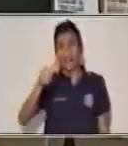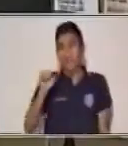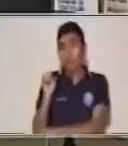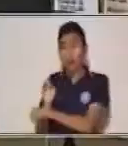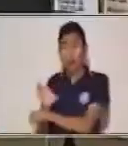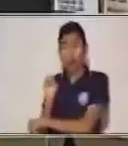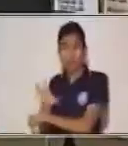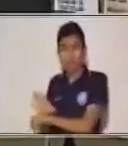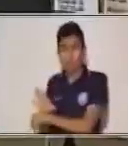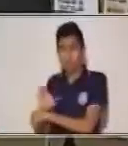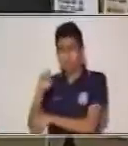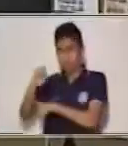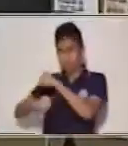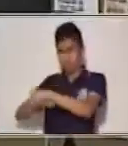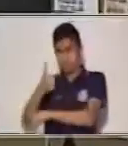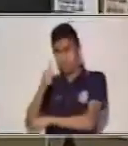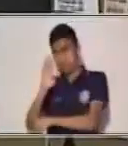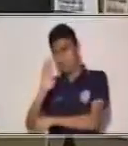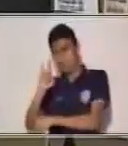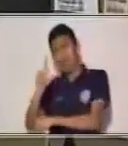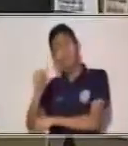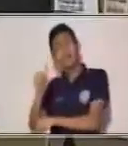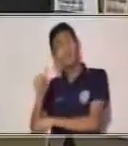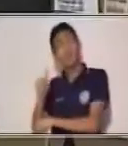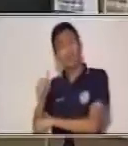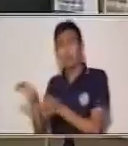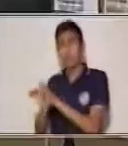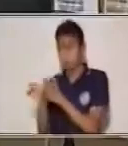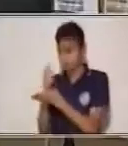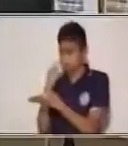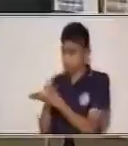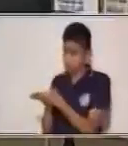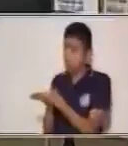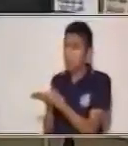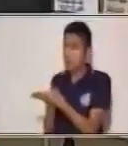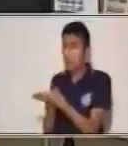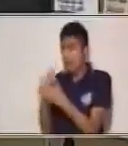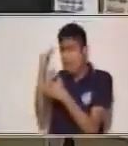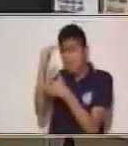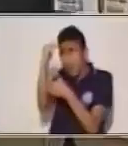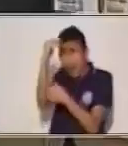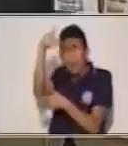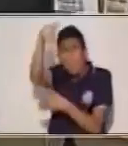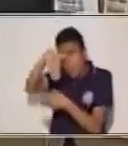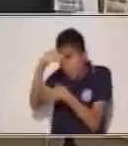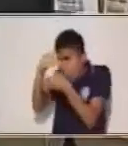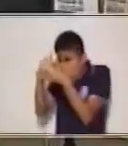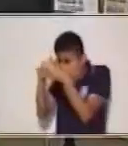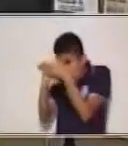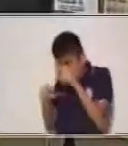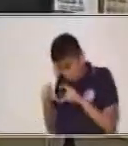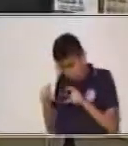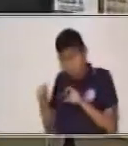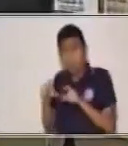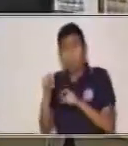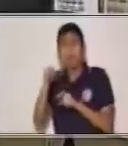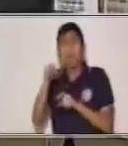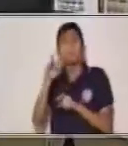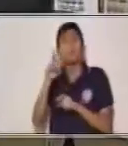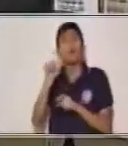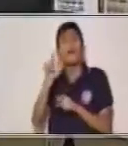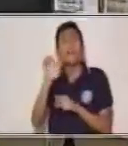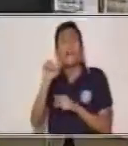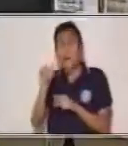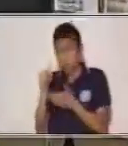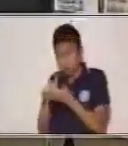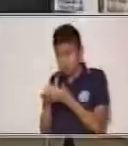que te va a dejar la historia. ¿Sí? Entonces hemos visto las características